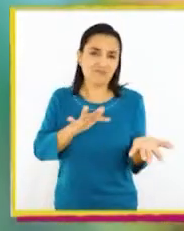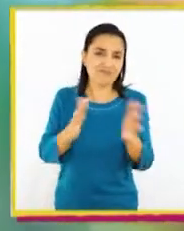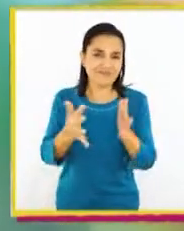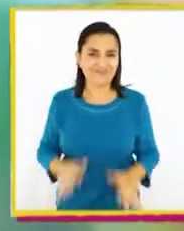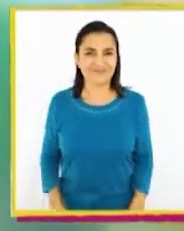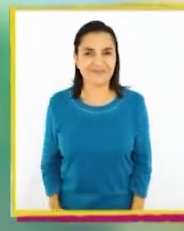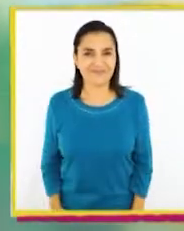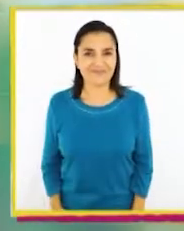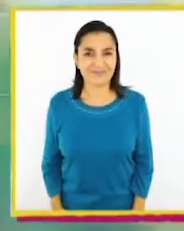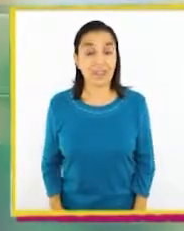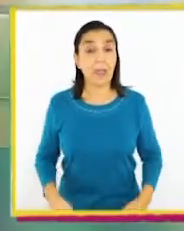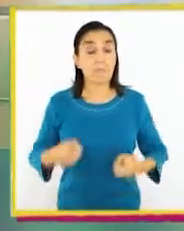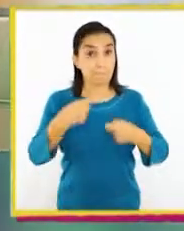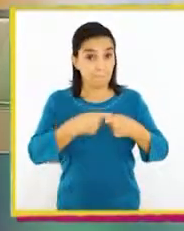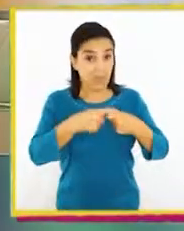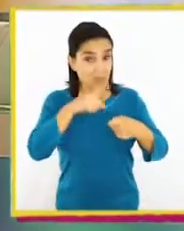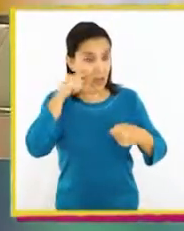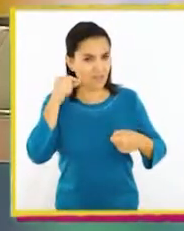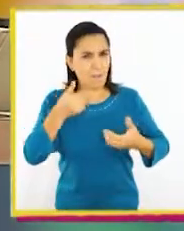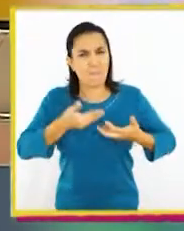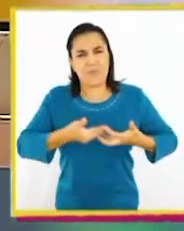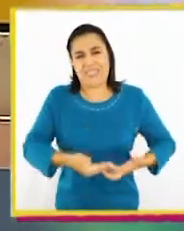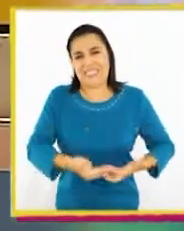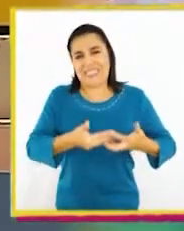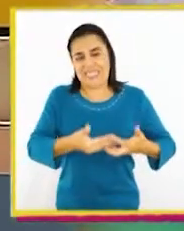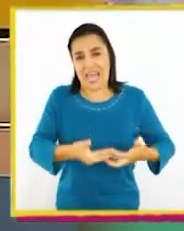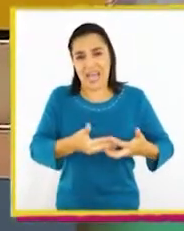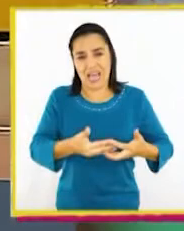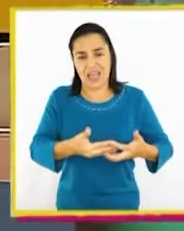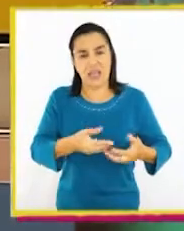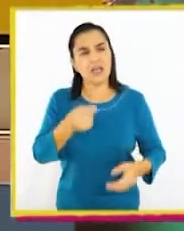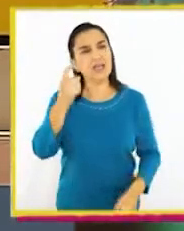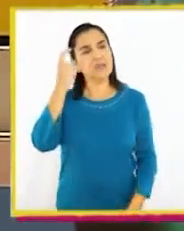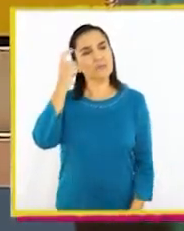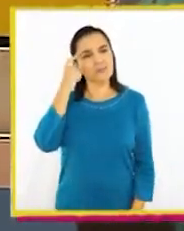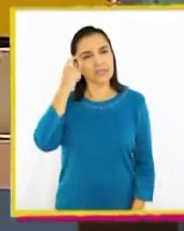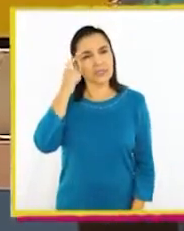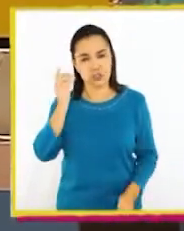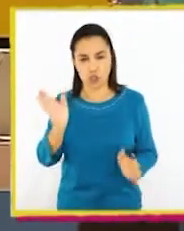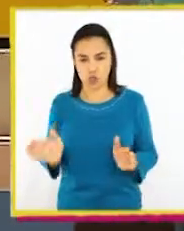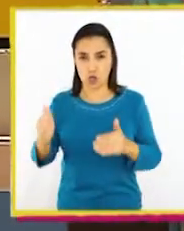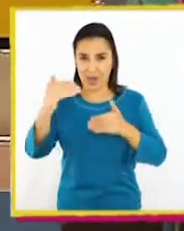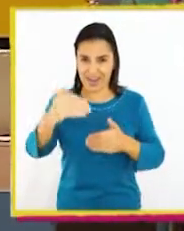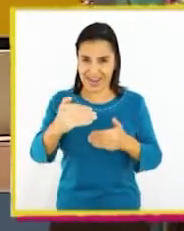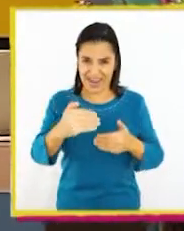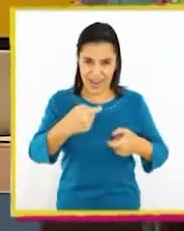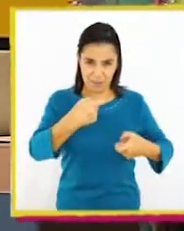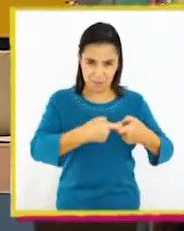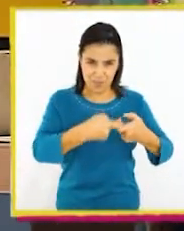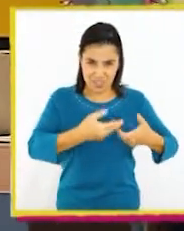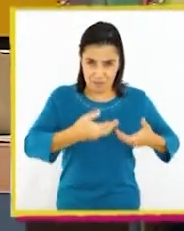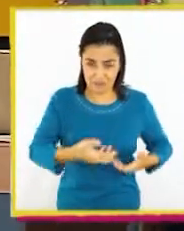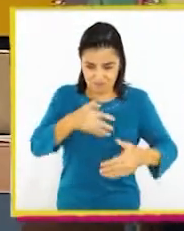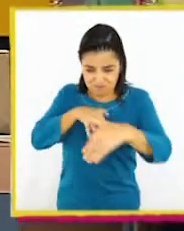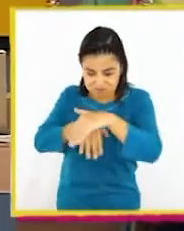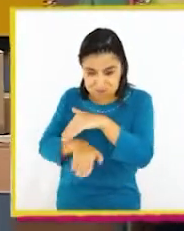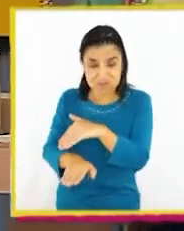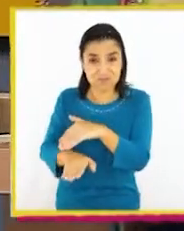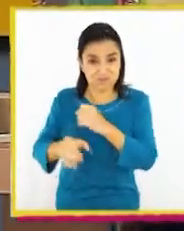pesados. La piedra de Aref es súper pesada. Me pregunto. ¿La caja podrá resistir su peso?